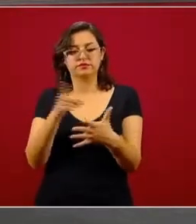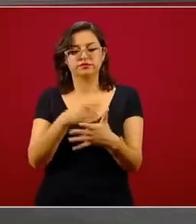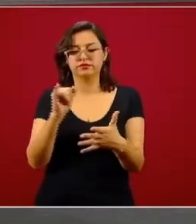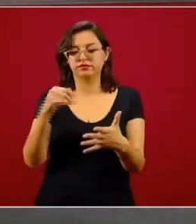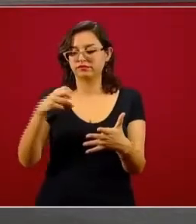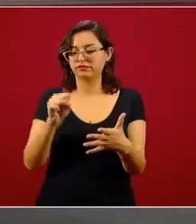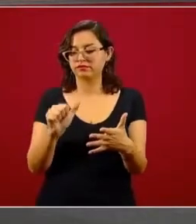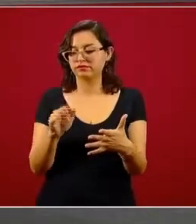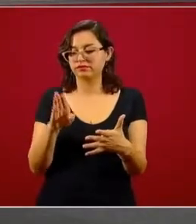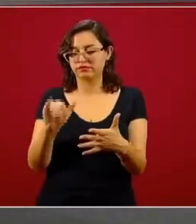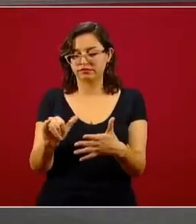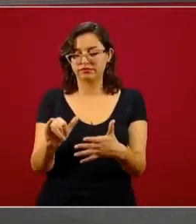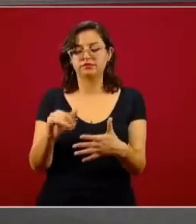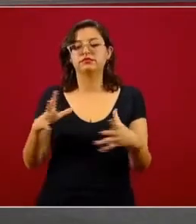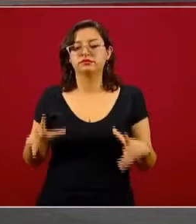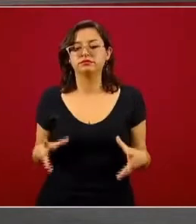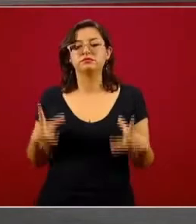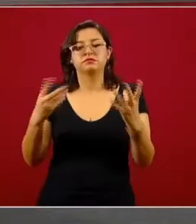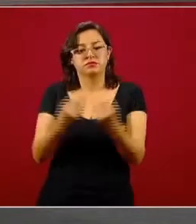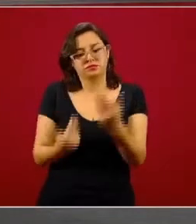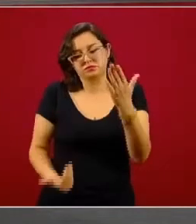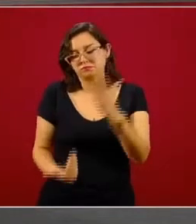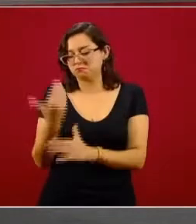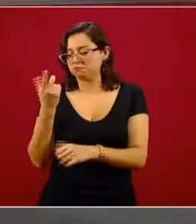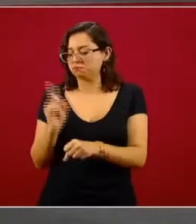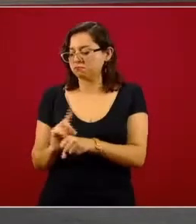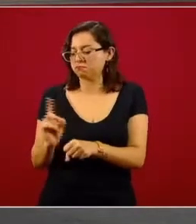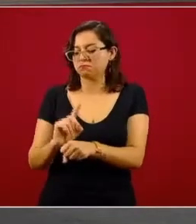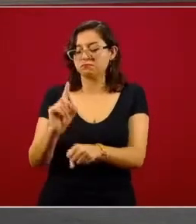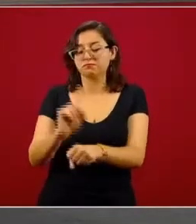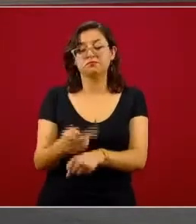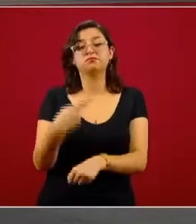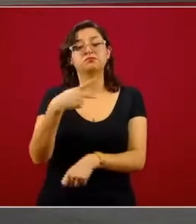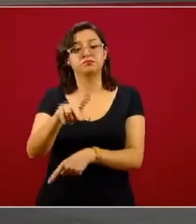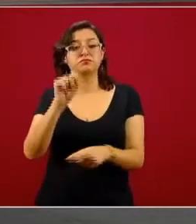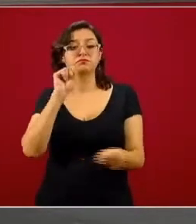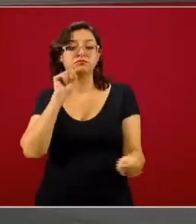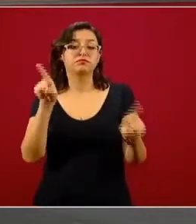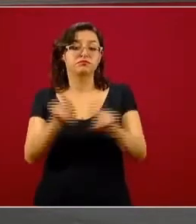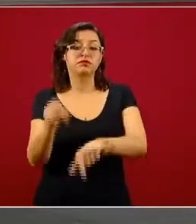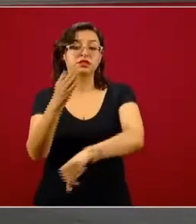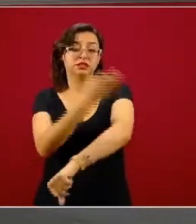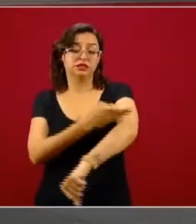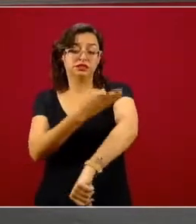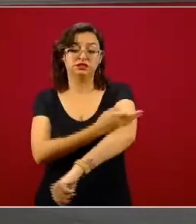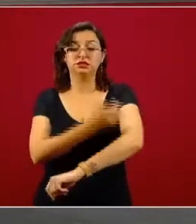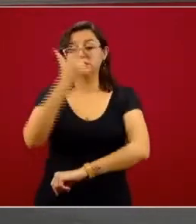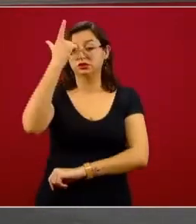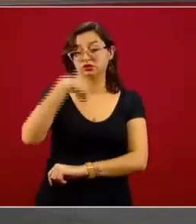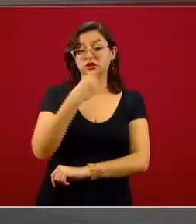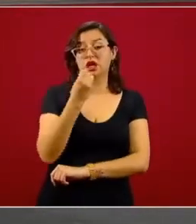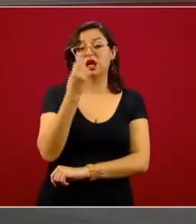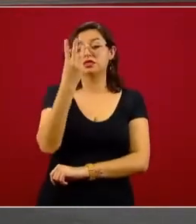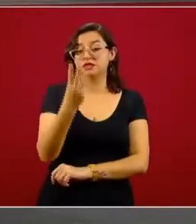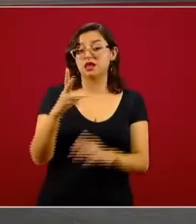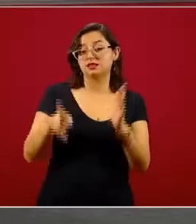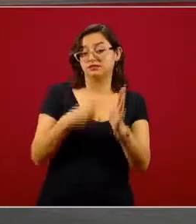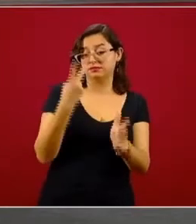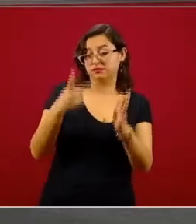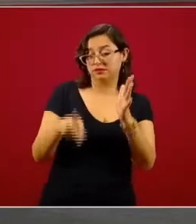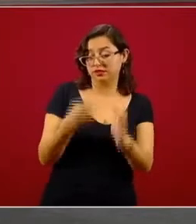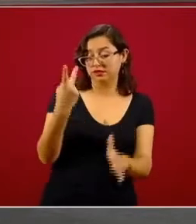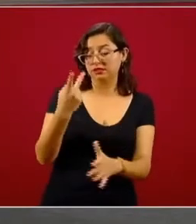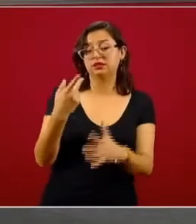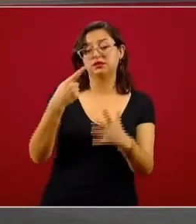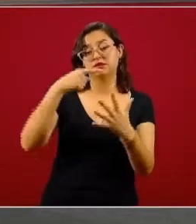hay reuniones tres veces por semana en la noche, donde vamos viendo la evolución no solamente de la epidemia, sino también las acciones que